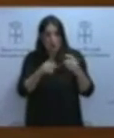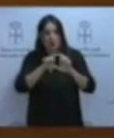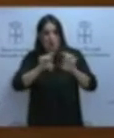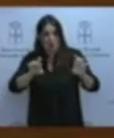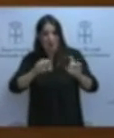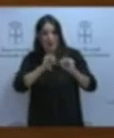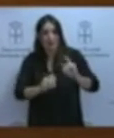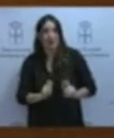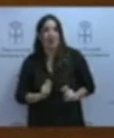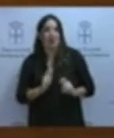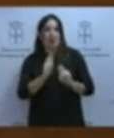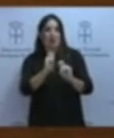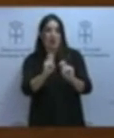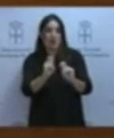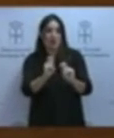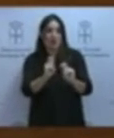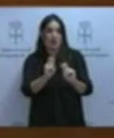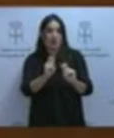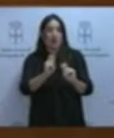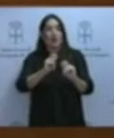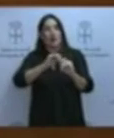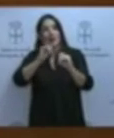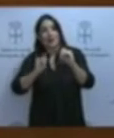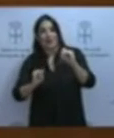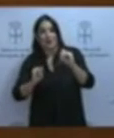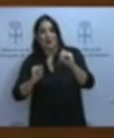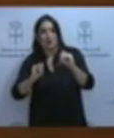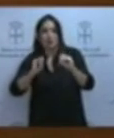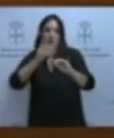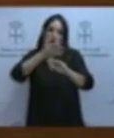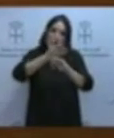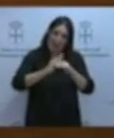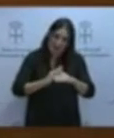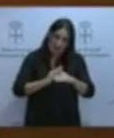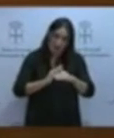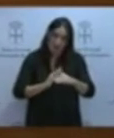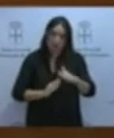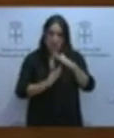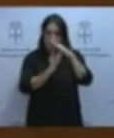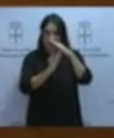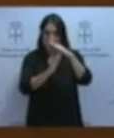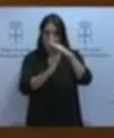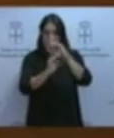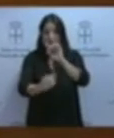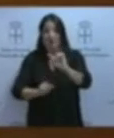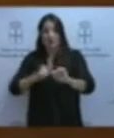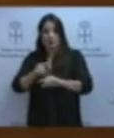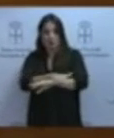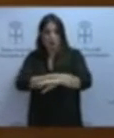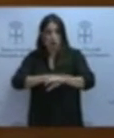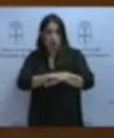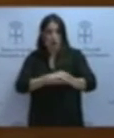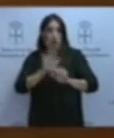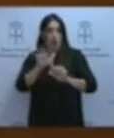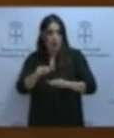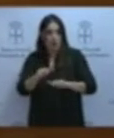energía restituye parcialmente la energía. Posteriormente, el Gobierno de Castilla y León lo lleva